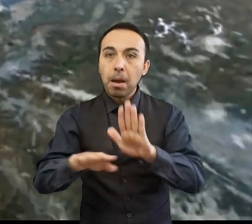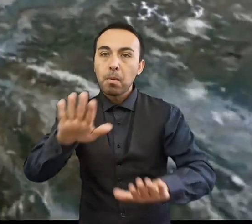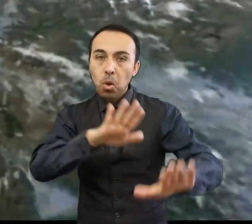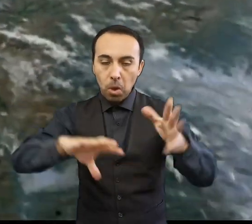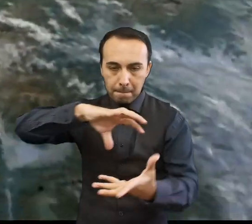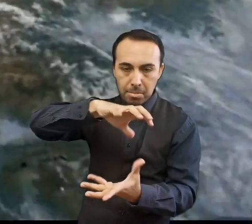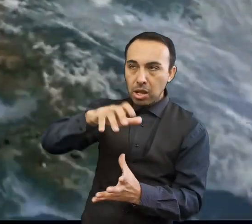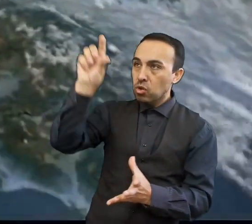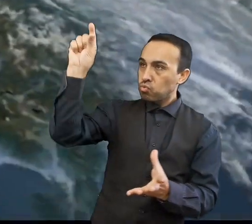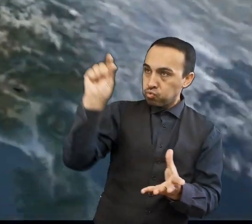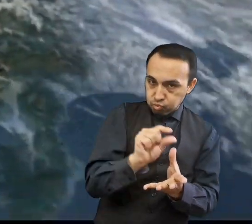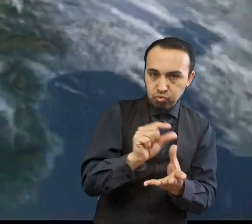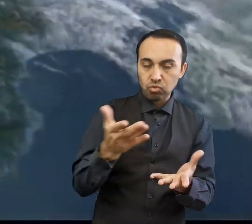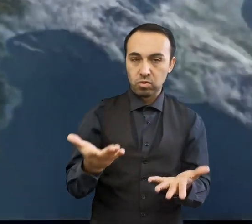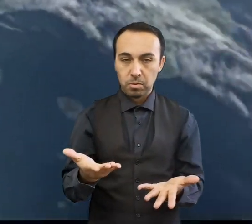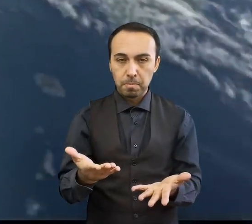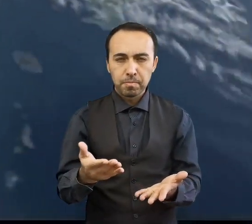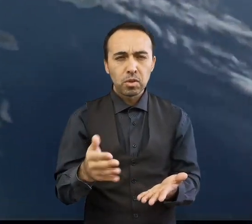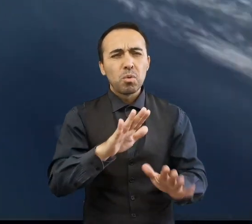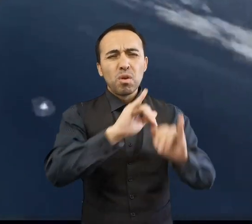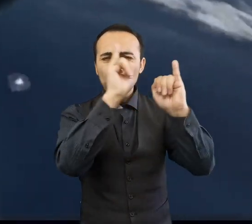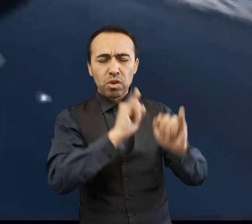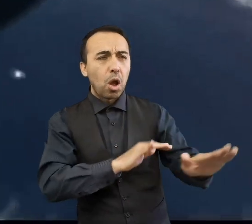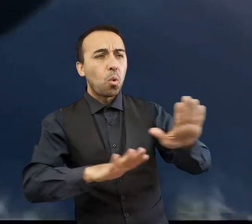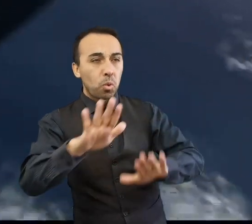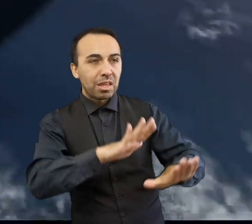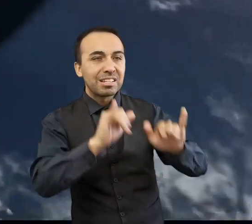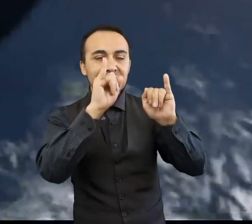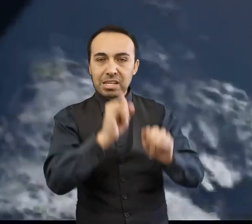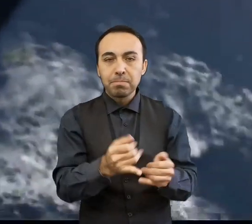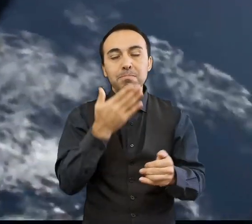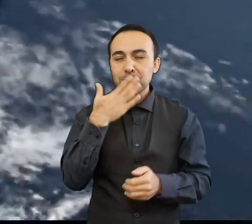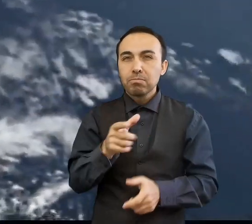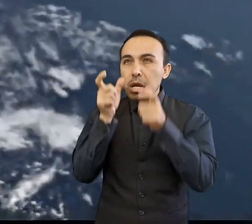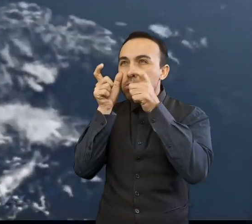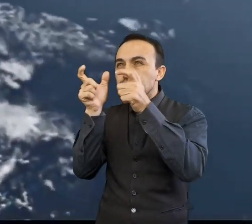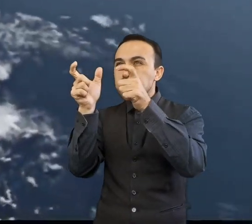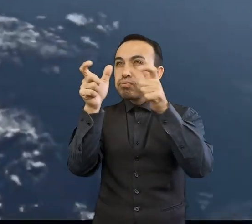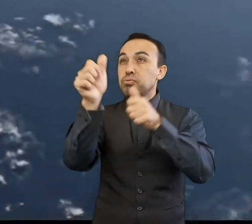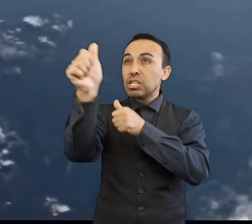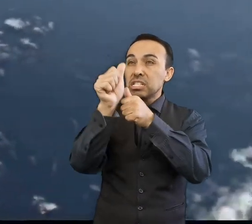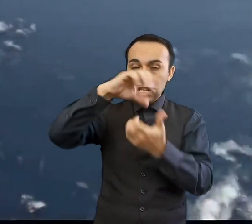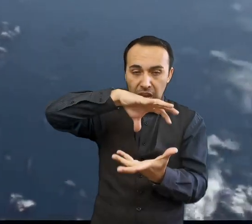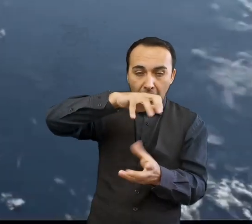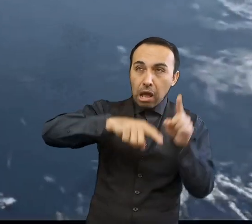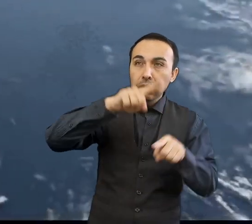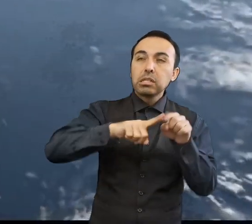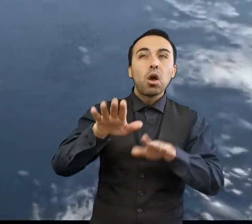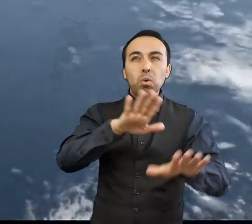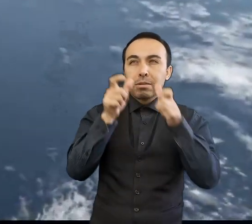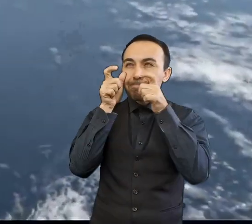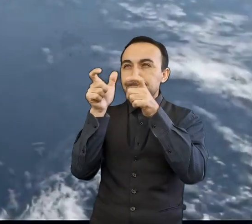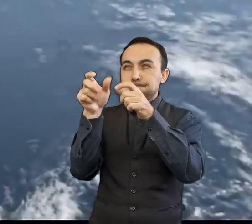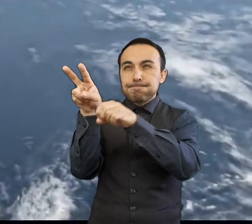protegernos de estos cuerpos es rastrear a los que tengan órbitas cercanas a la Tierra, especialmente a aquellos que son considerados